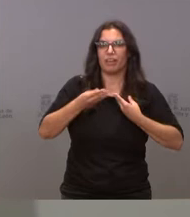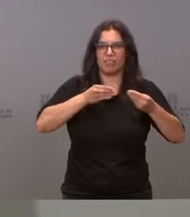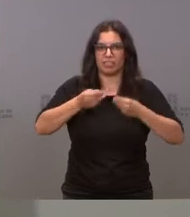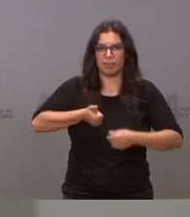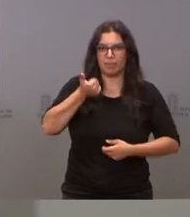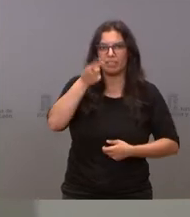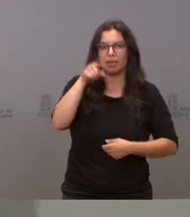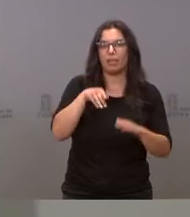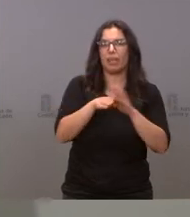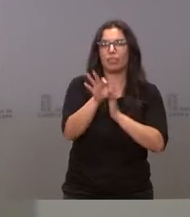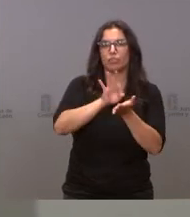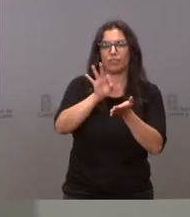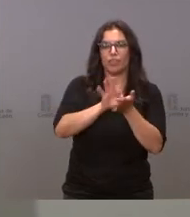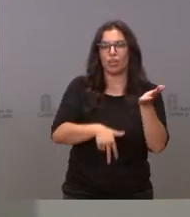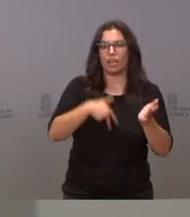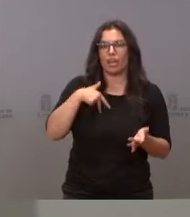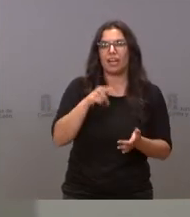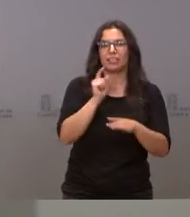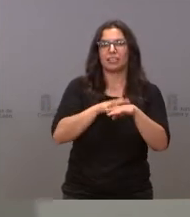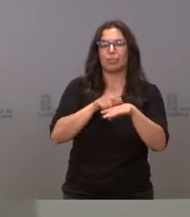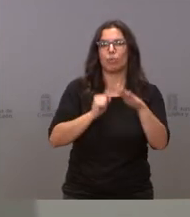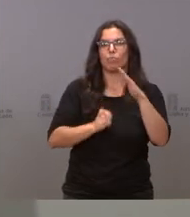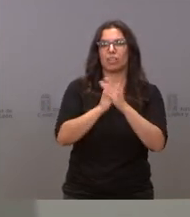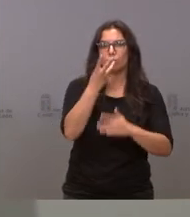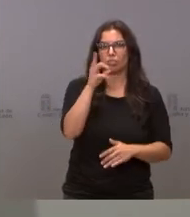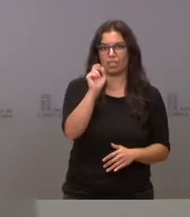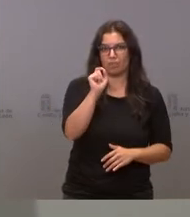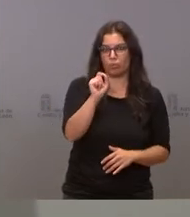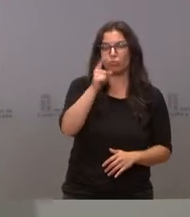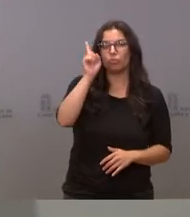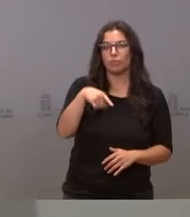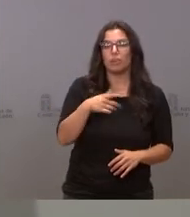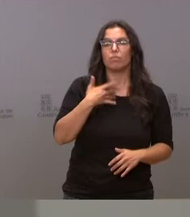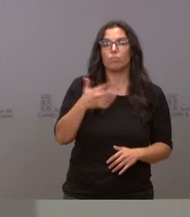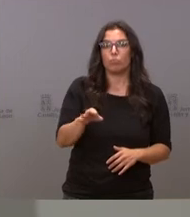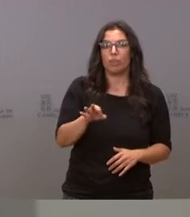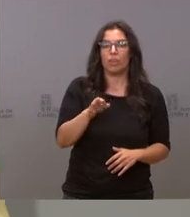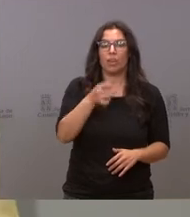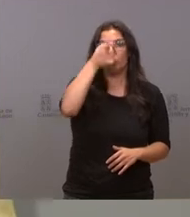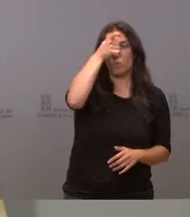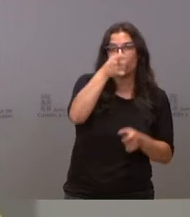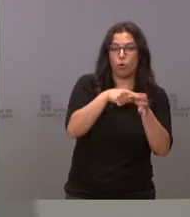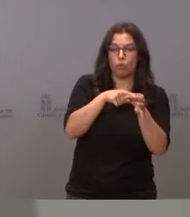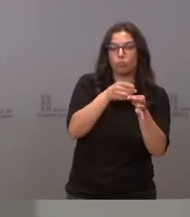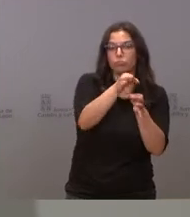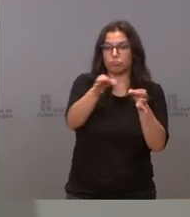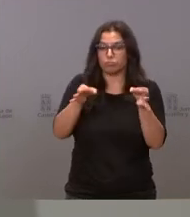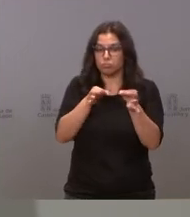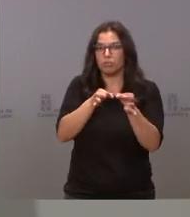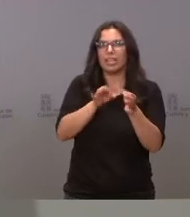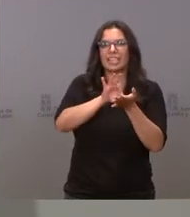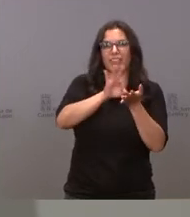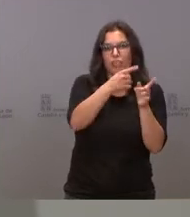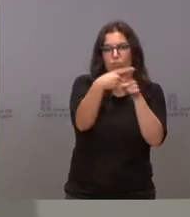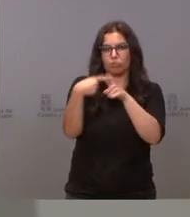servicios generales máximo va a ser de 30 minutos. Pueden existir uno o varios municipios prestadores de servicios, no un único